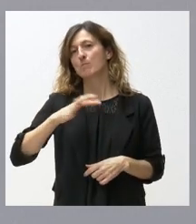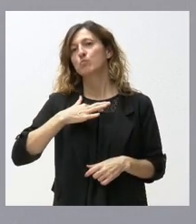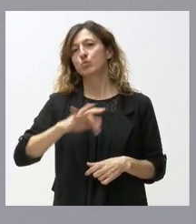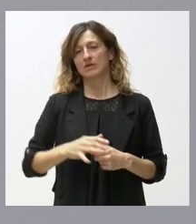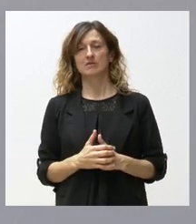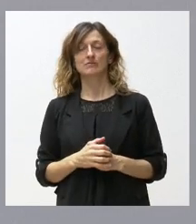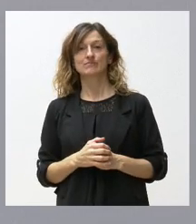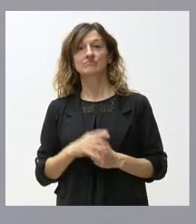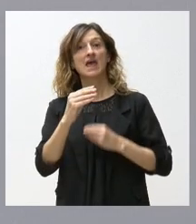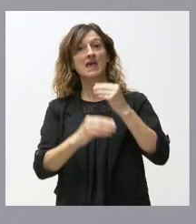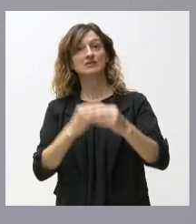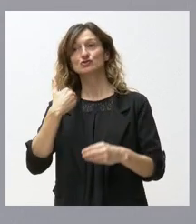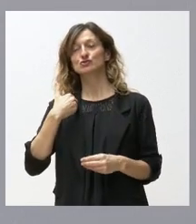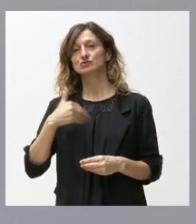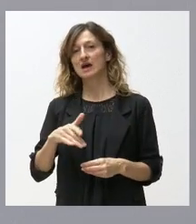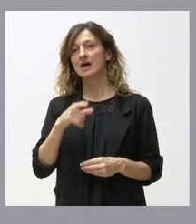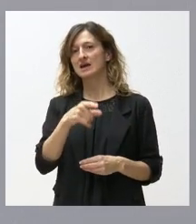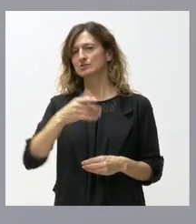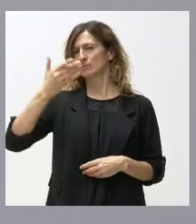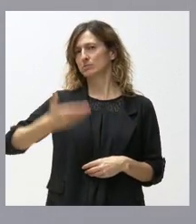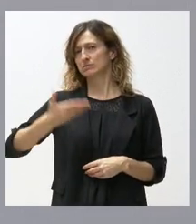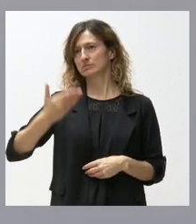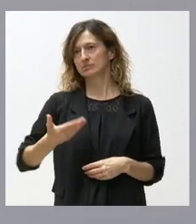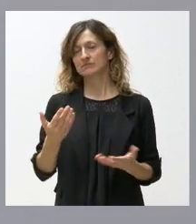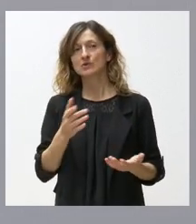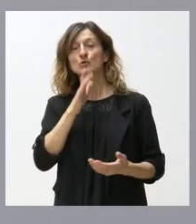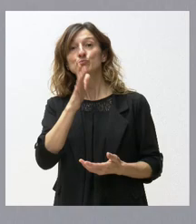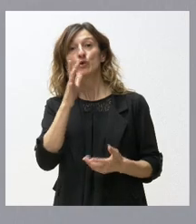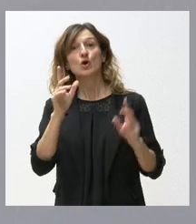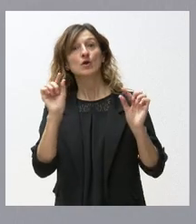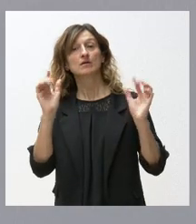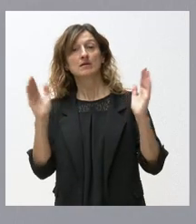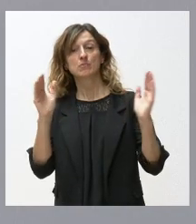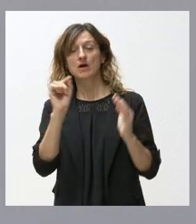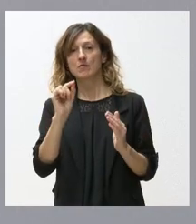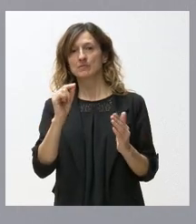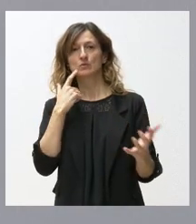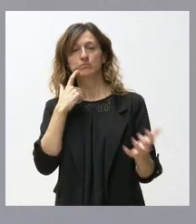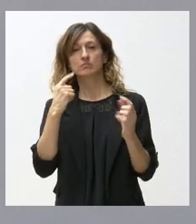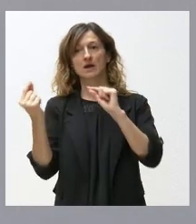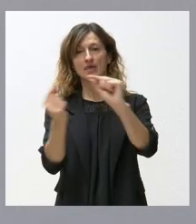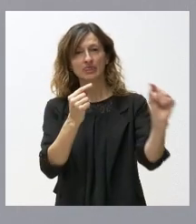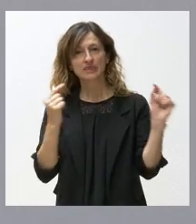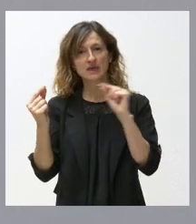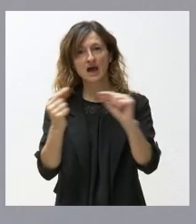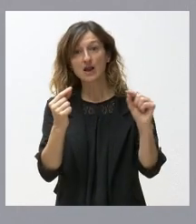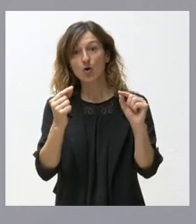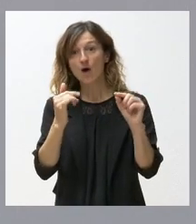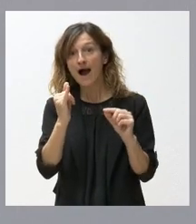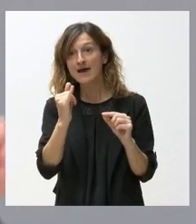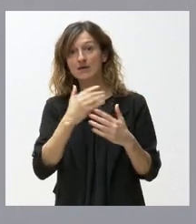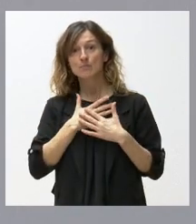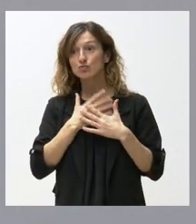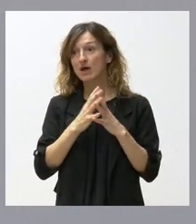y esto es algo ciertamente relevante de poner en este momento de manifiesto. diálogo todo lo puede, cuando hay voluntad de